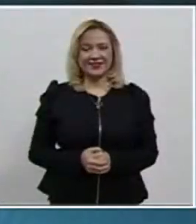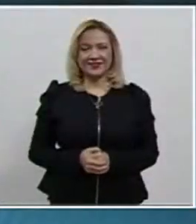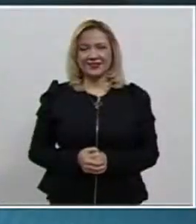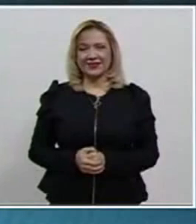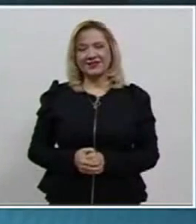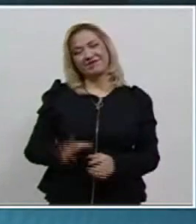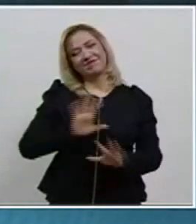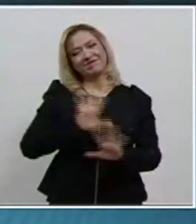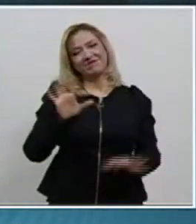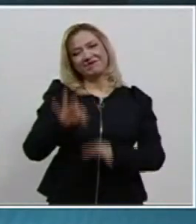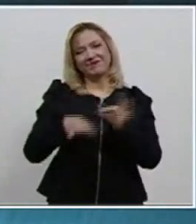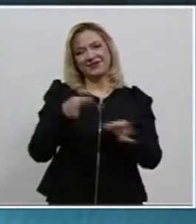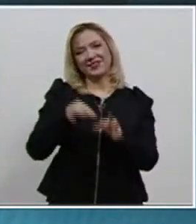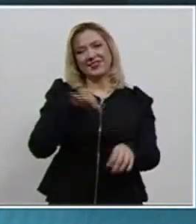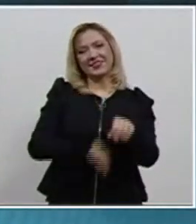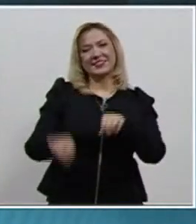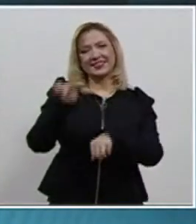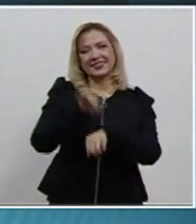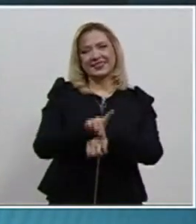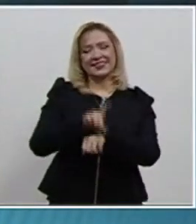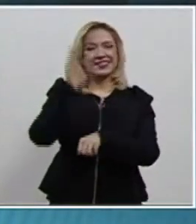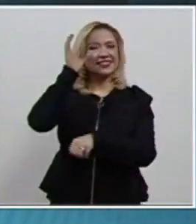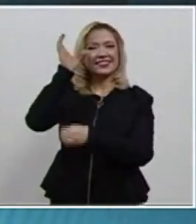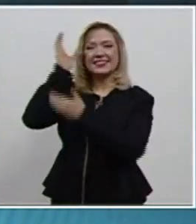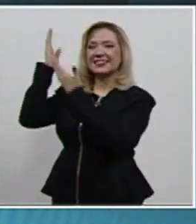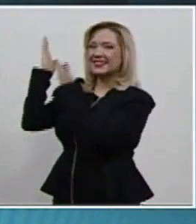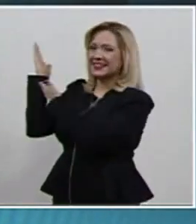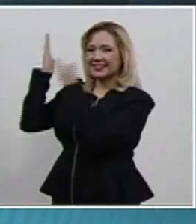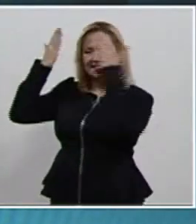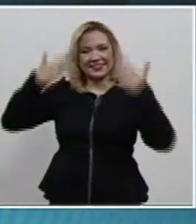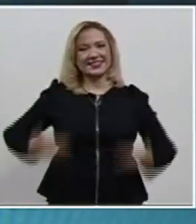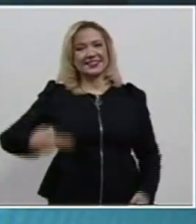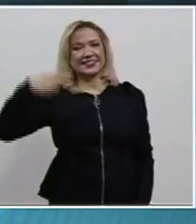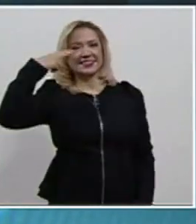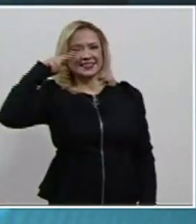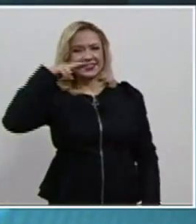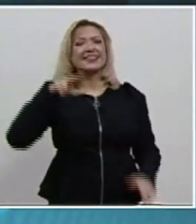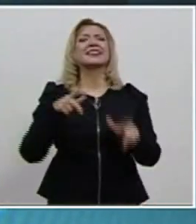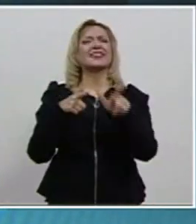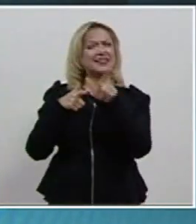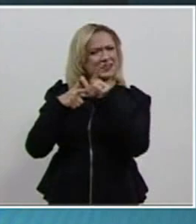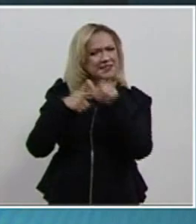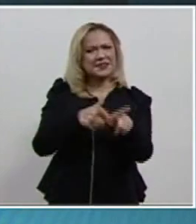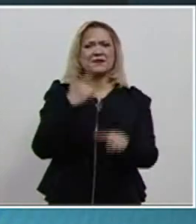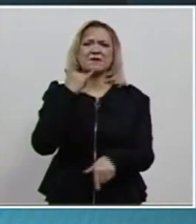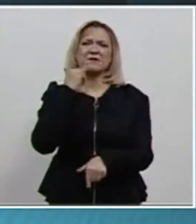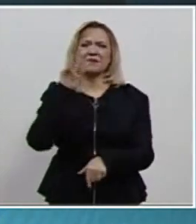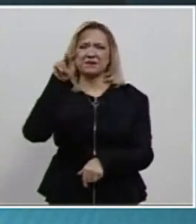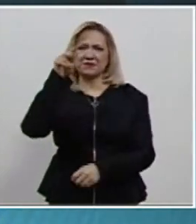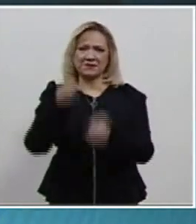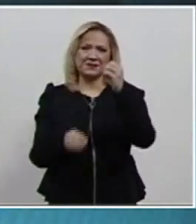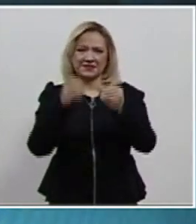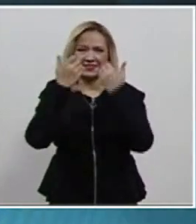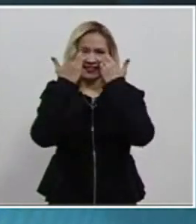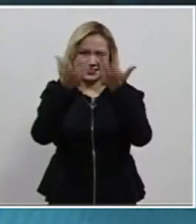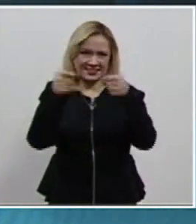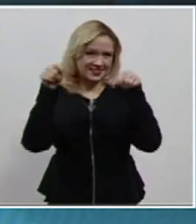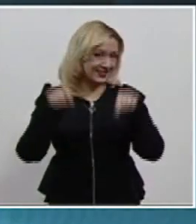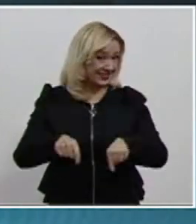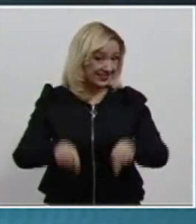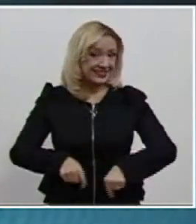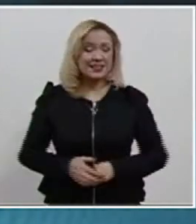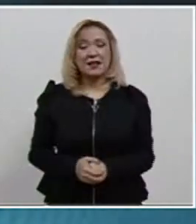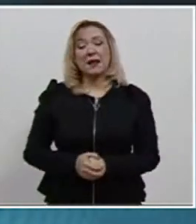Así concluimos esta emisión, soy Citlaly Pérez, lo invito a mantenerse en la señal del canal del Poder Judicial de la Federación